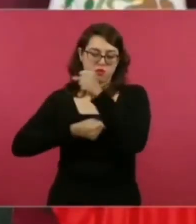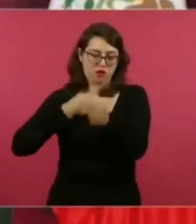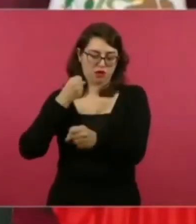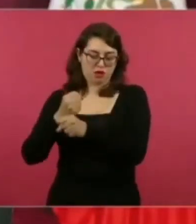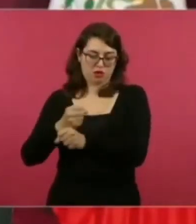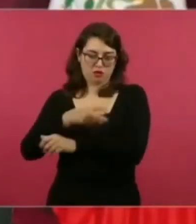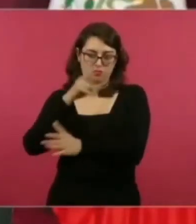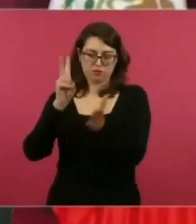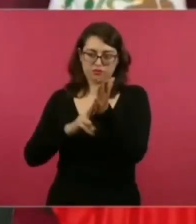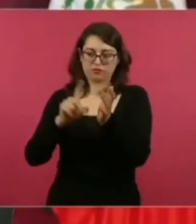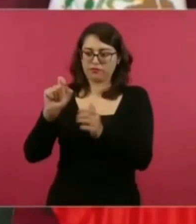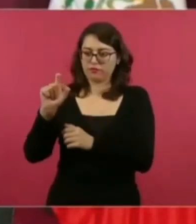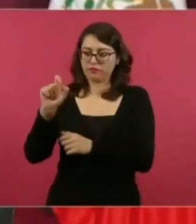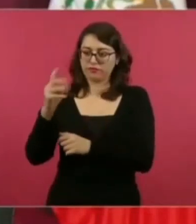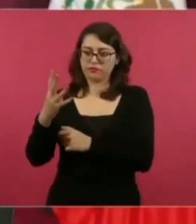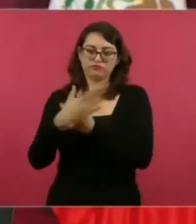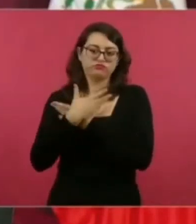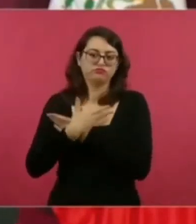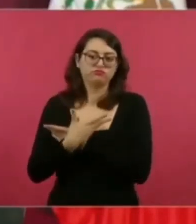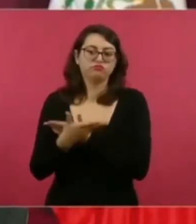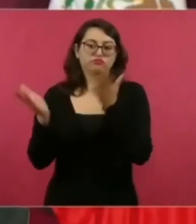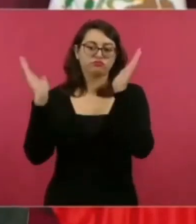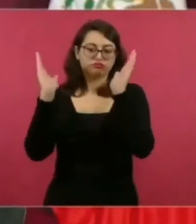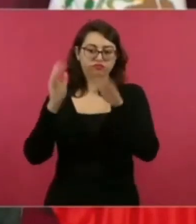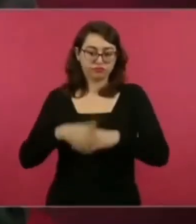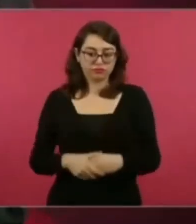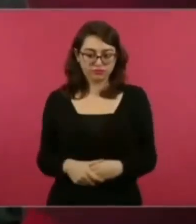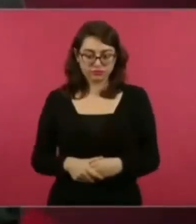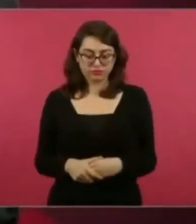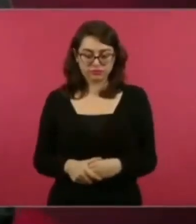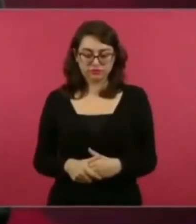distribuirse en marzo ya son